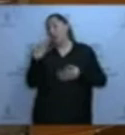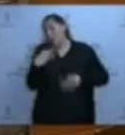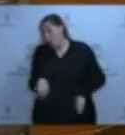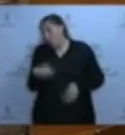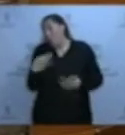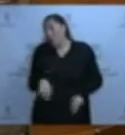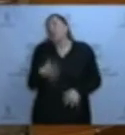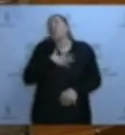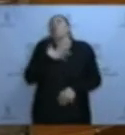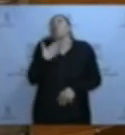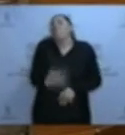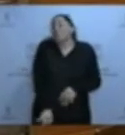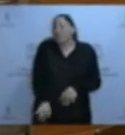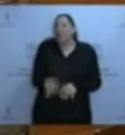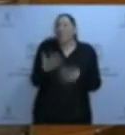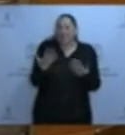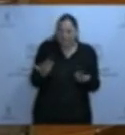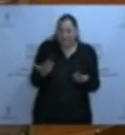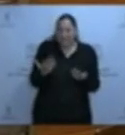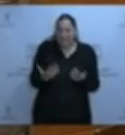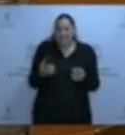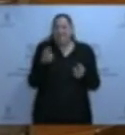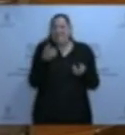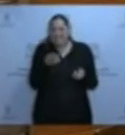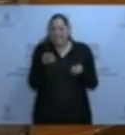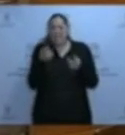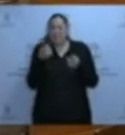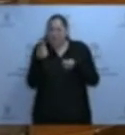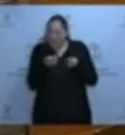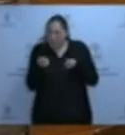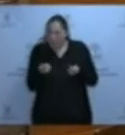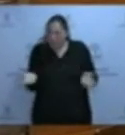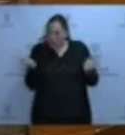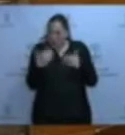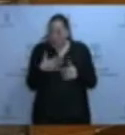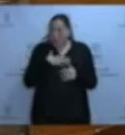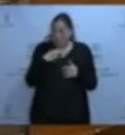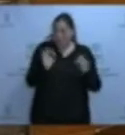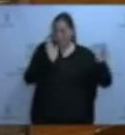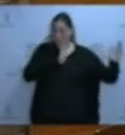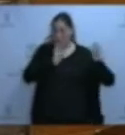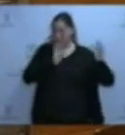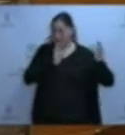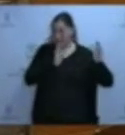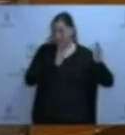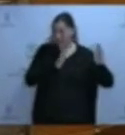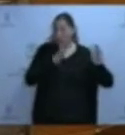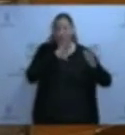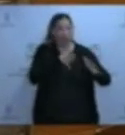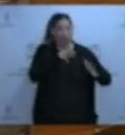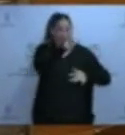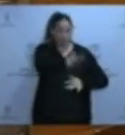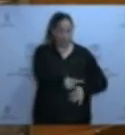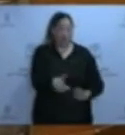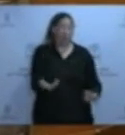probable que esas irregularidades se hayan dado durante todo el periodo en que los acusados formaron parte de las